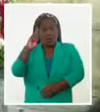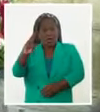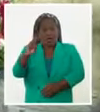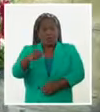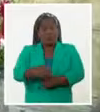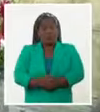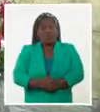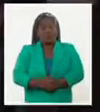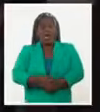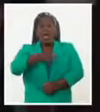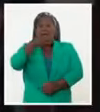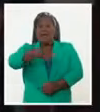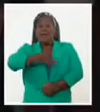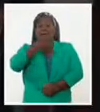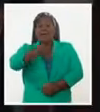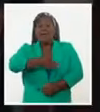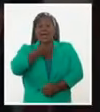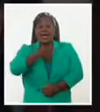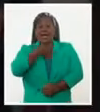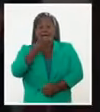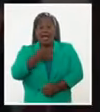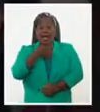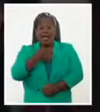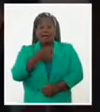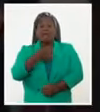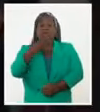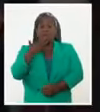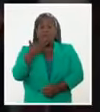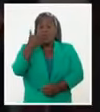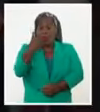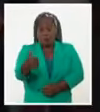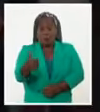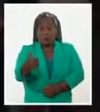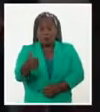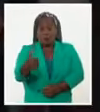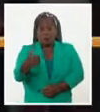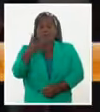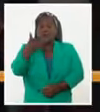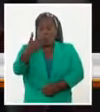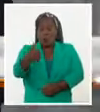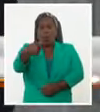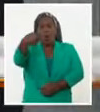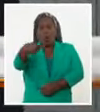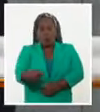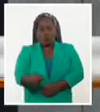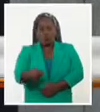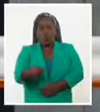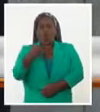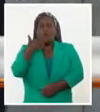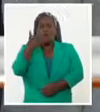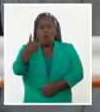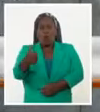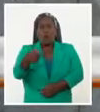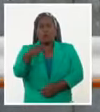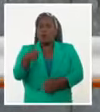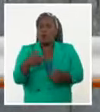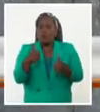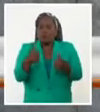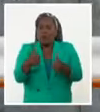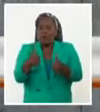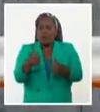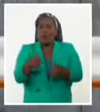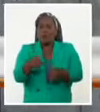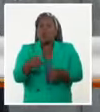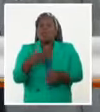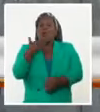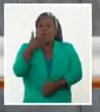que habla de que era bueno, y lo bueno es lo justo, lo bueno es lo útil y lo bueno es